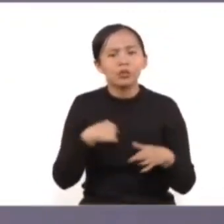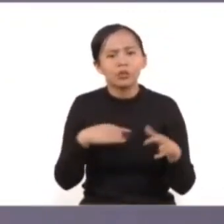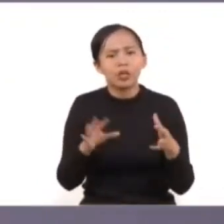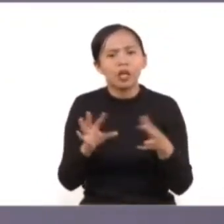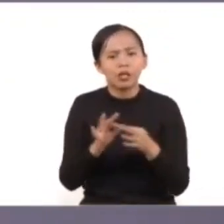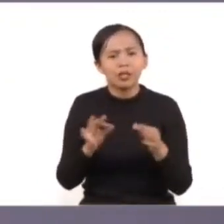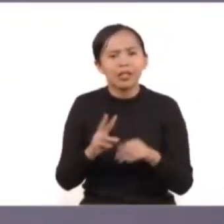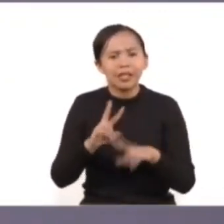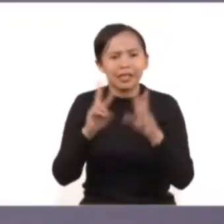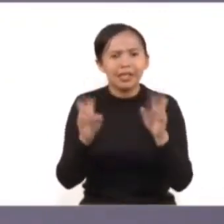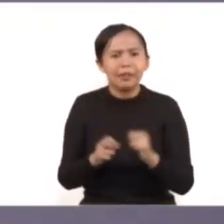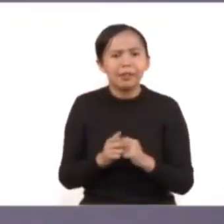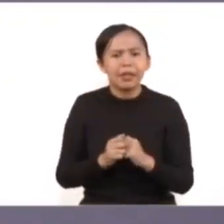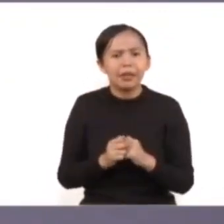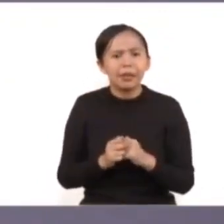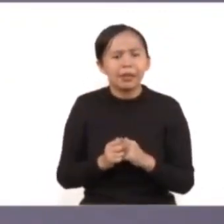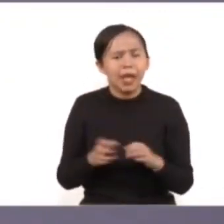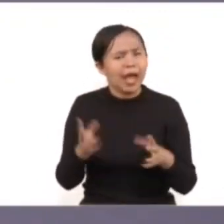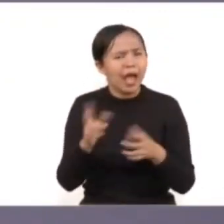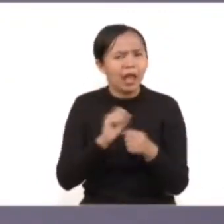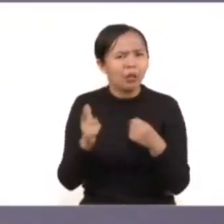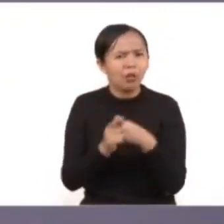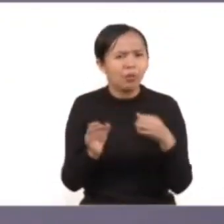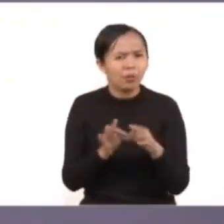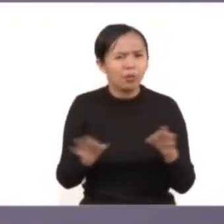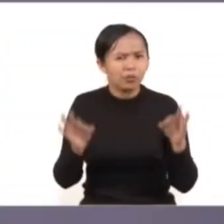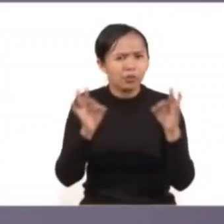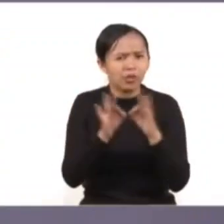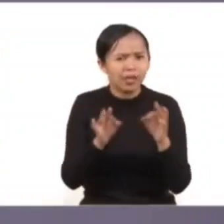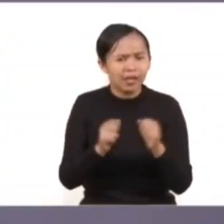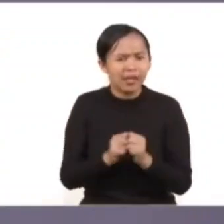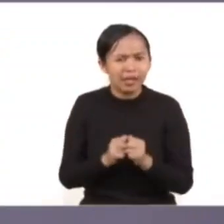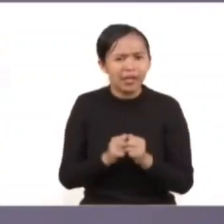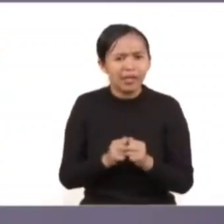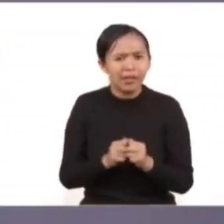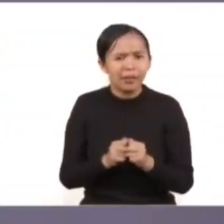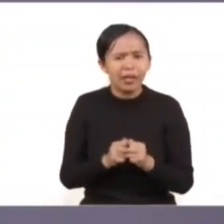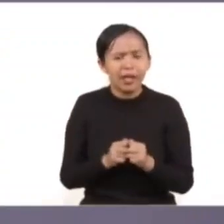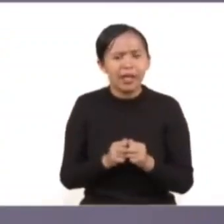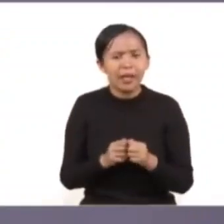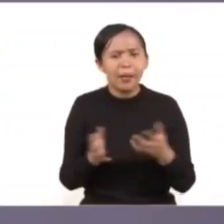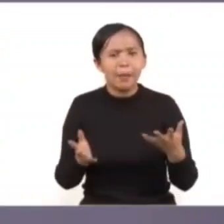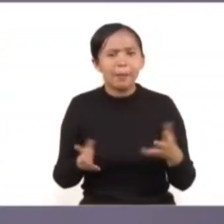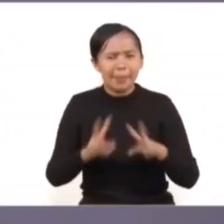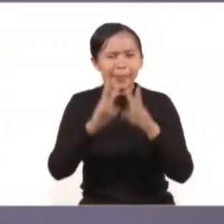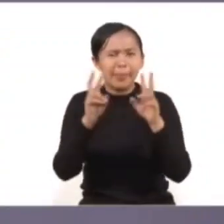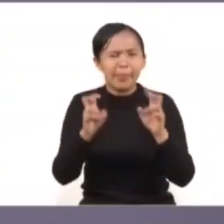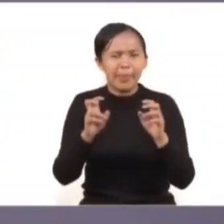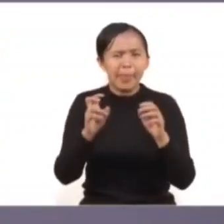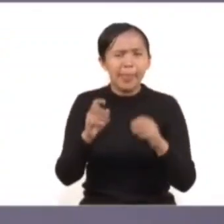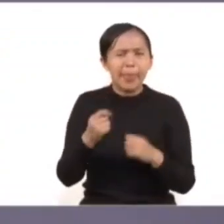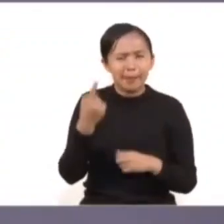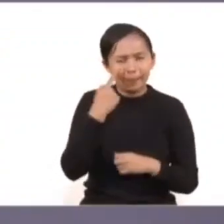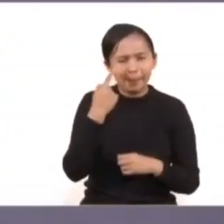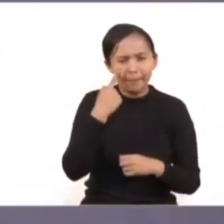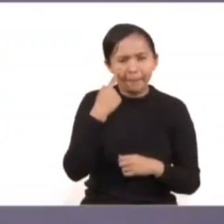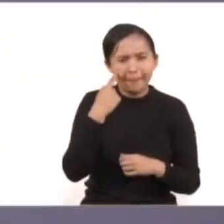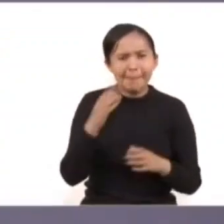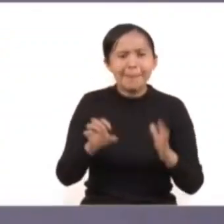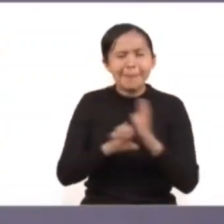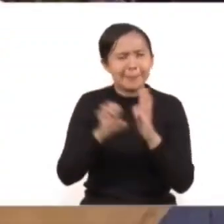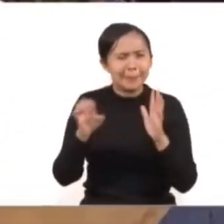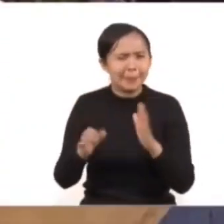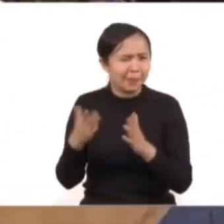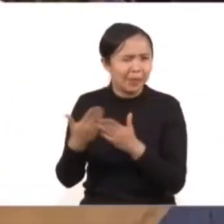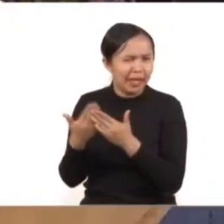respecta a algo que nos parece también muy importante desde el punto de vista analítico y de lo que está ocurriendo. Y me refiero a un